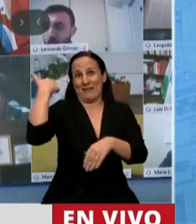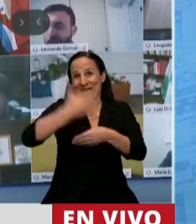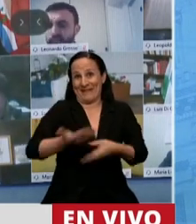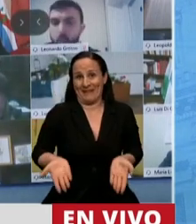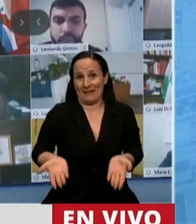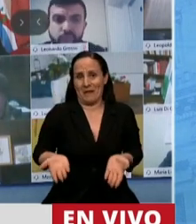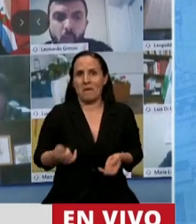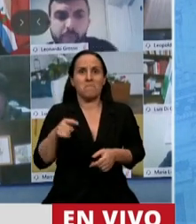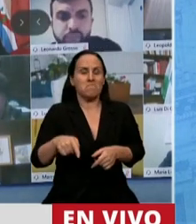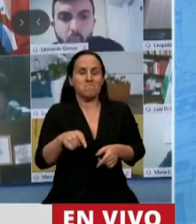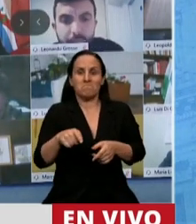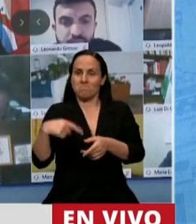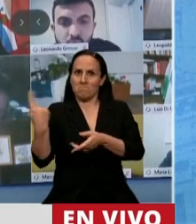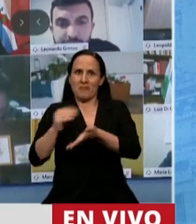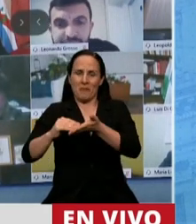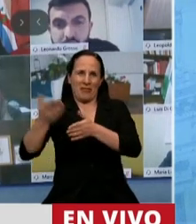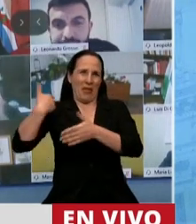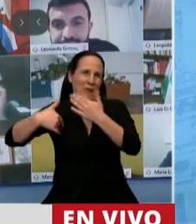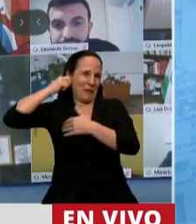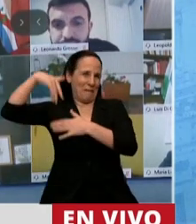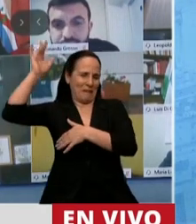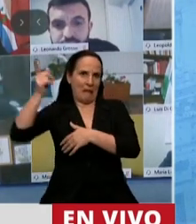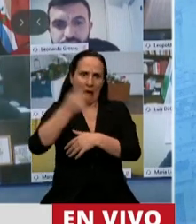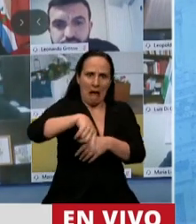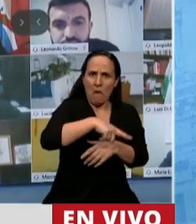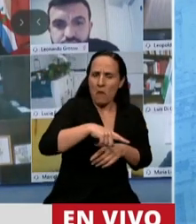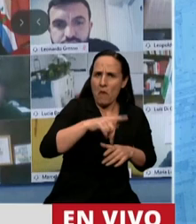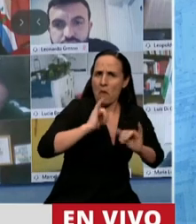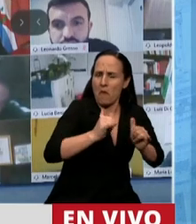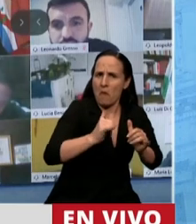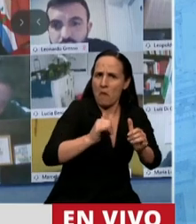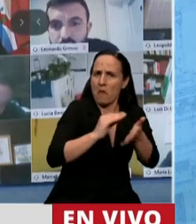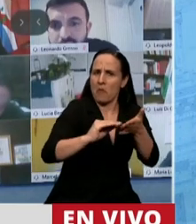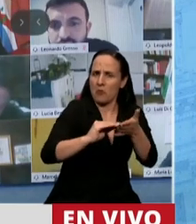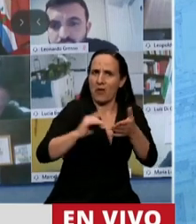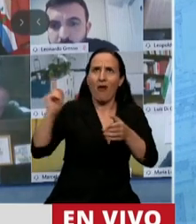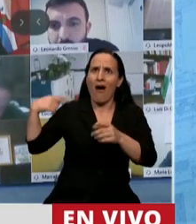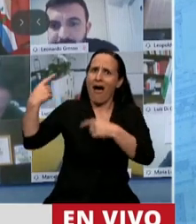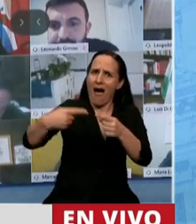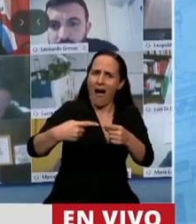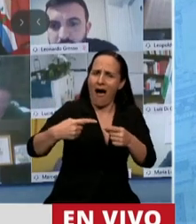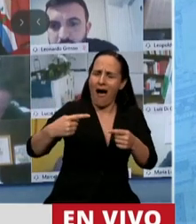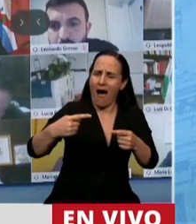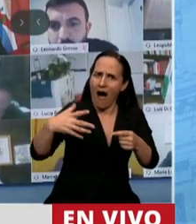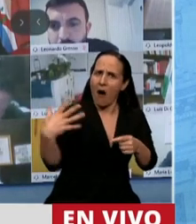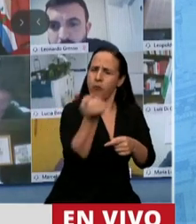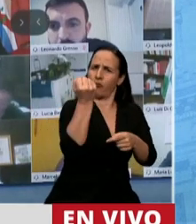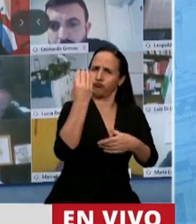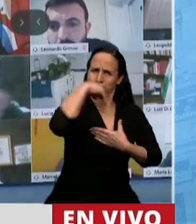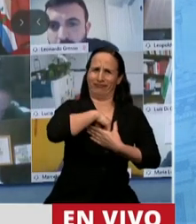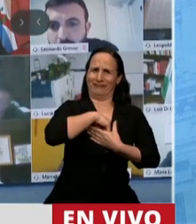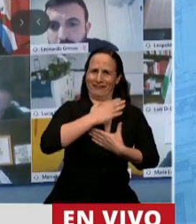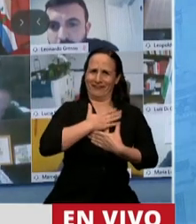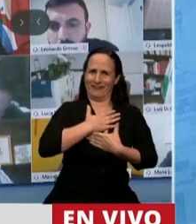somos parte de otra generación, de otra generación que tomó ese legado y lo hizo propio, que vivió,